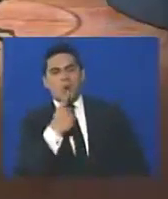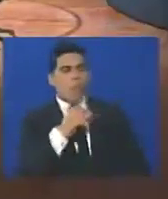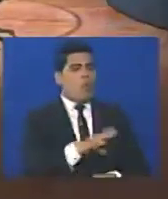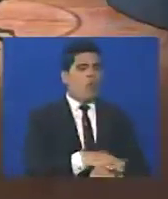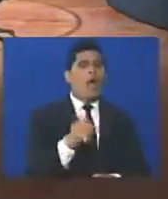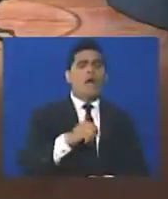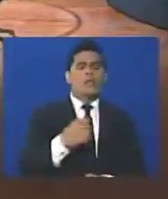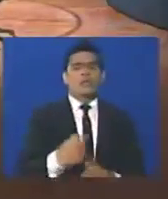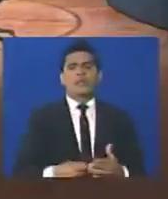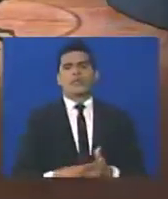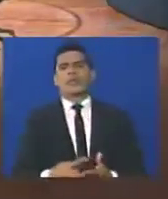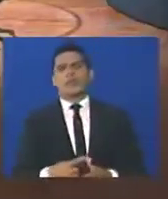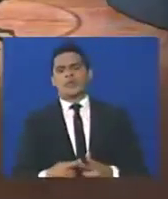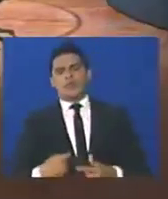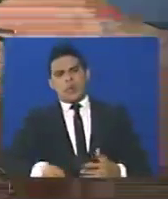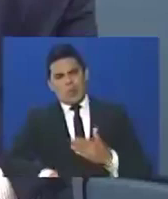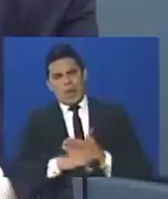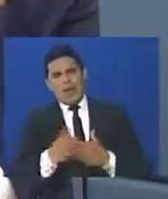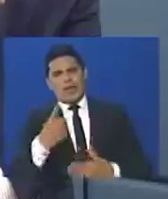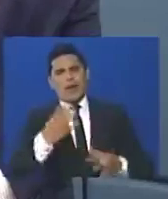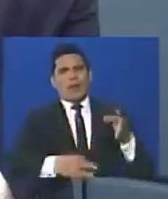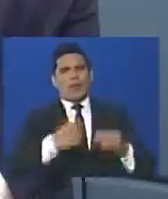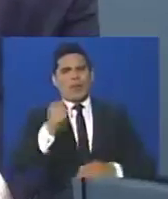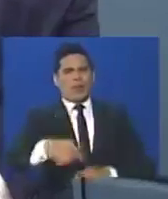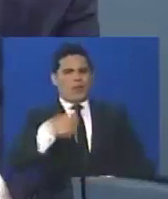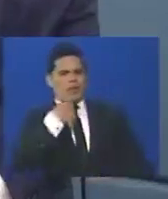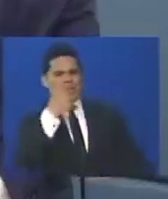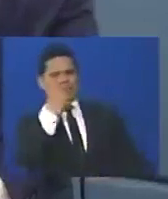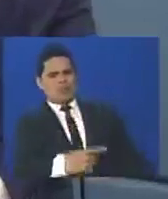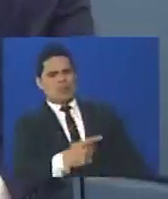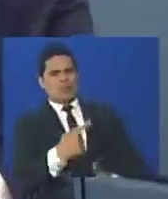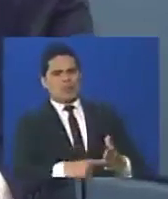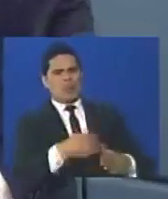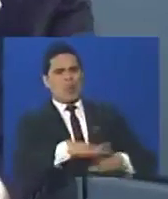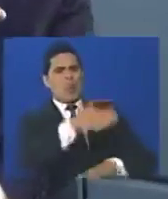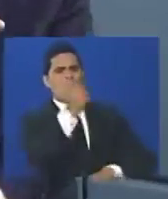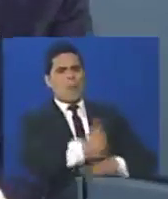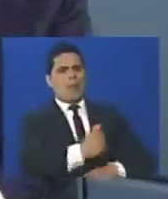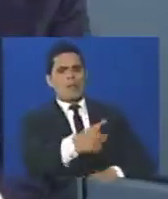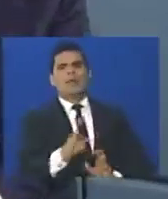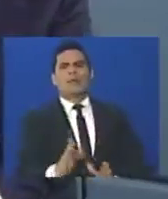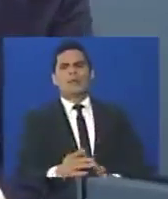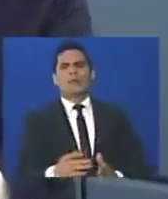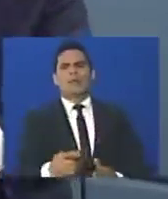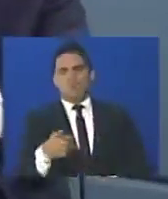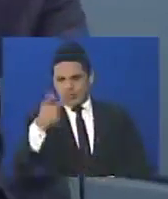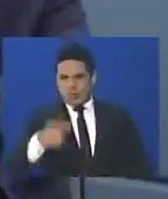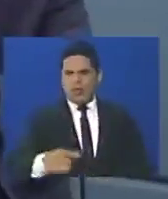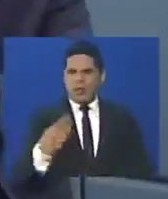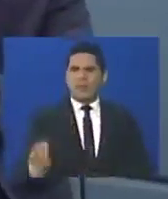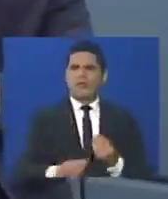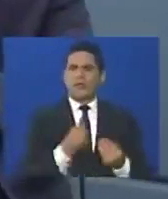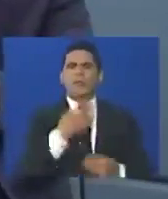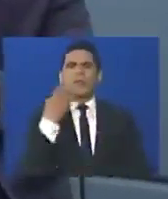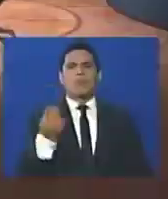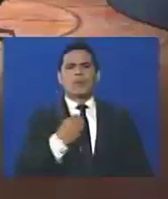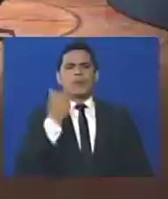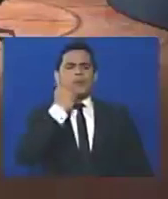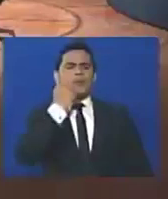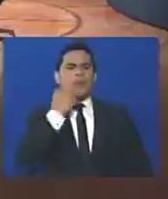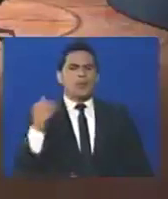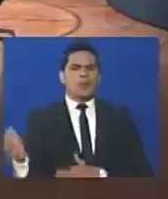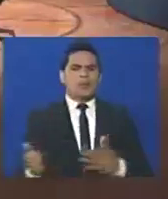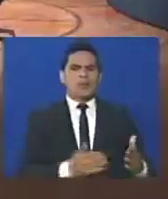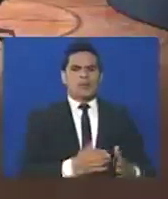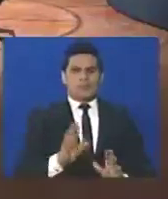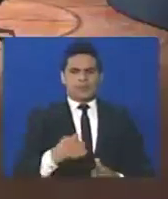muchachos demandados, que yo apele a un juez para yo imputar a fulano por tal o cual delito, cuando lo que era un muchacho que estaba protestando. Tú sabes que yo no